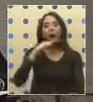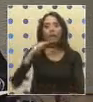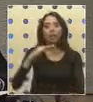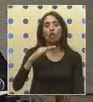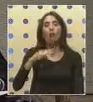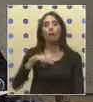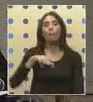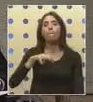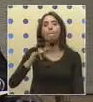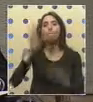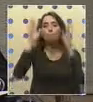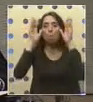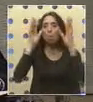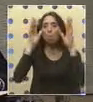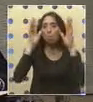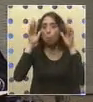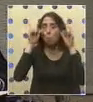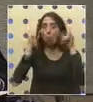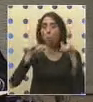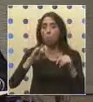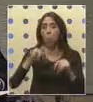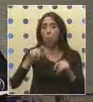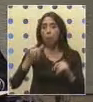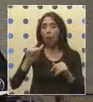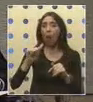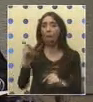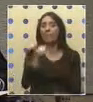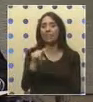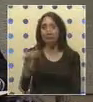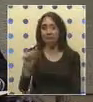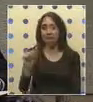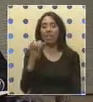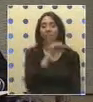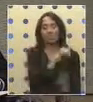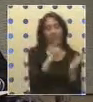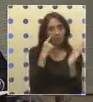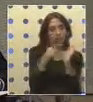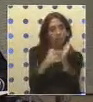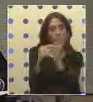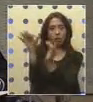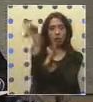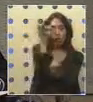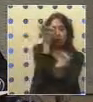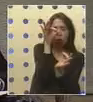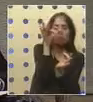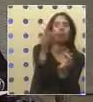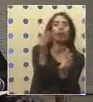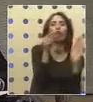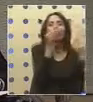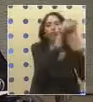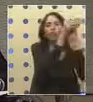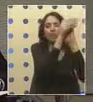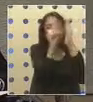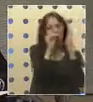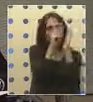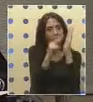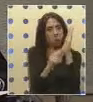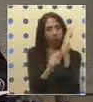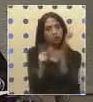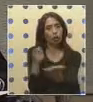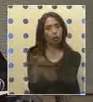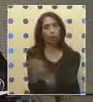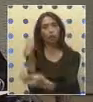2009. Si dicha repartición estudió los títulos del bien raíz a ser comprado con dicho fondo y en caso